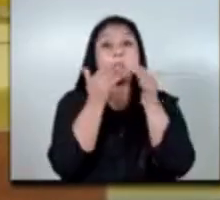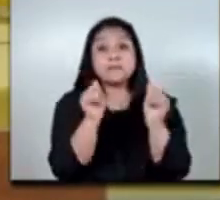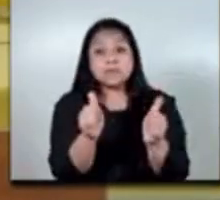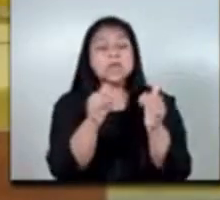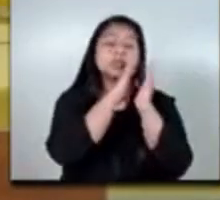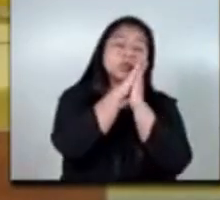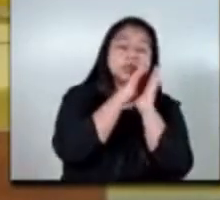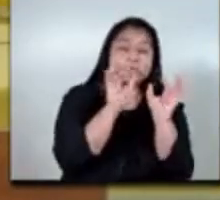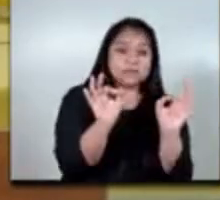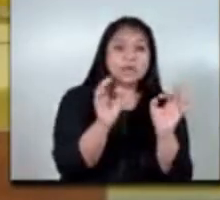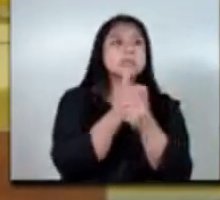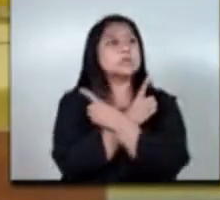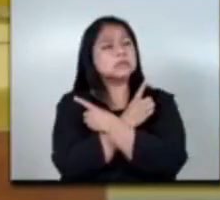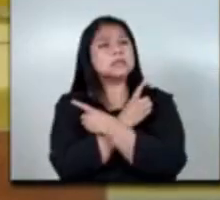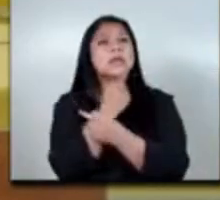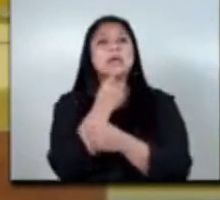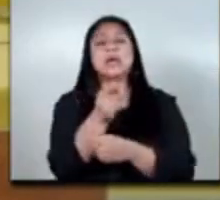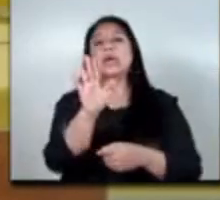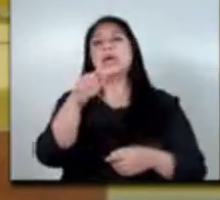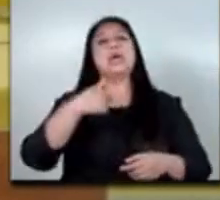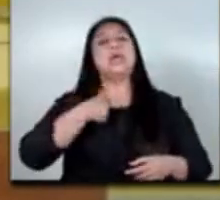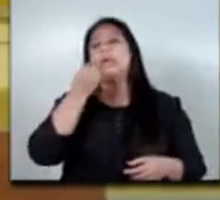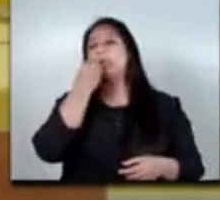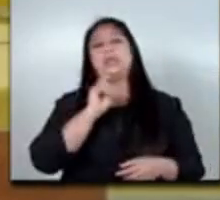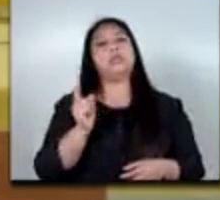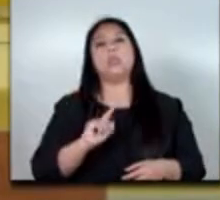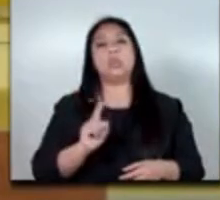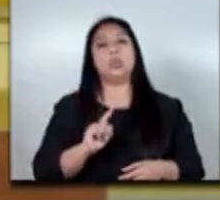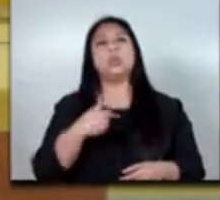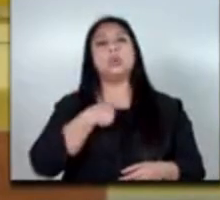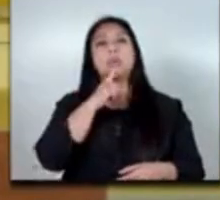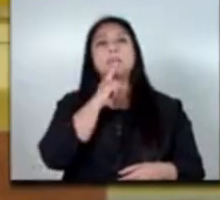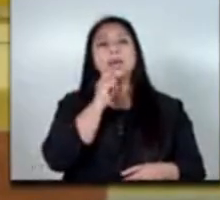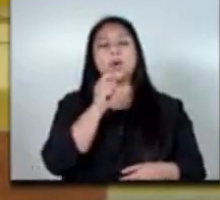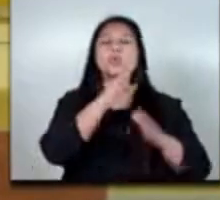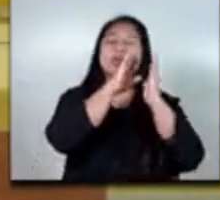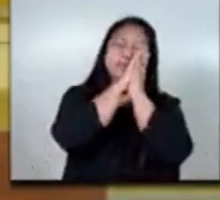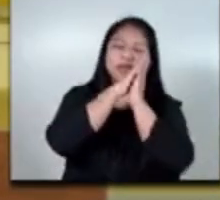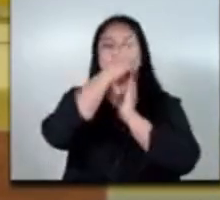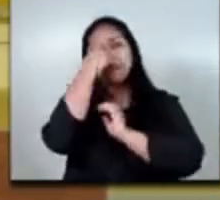durmiendo bien y algunos le dicen, miren no estoy comiendo bien porque prefiero dormir y trabajar